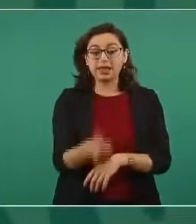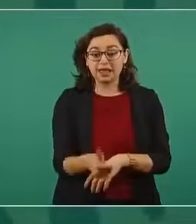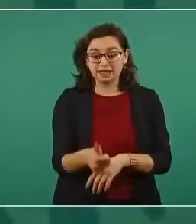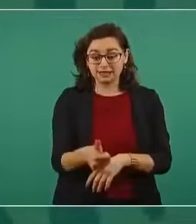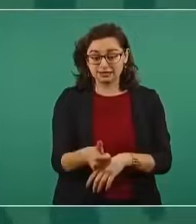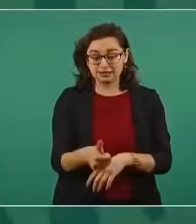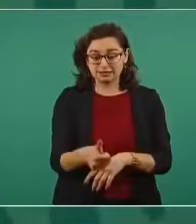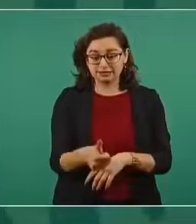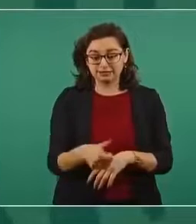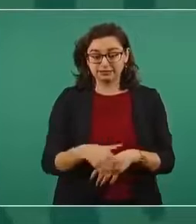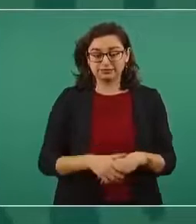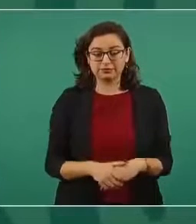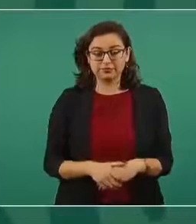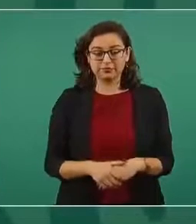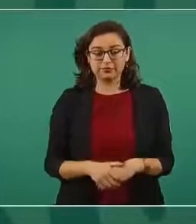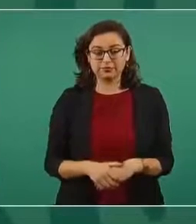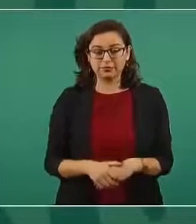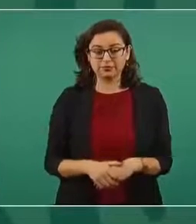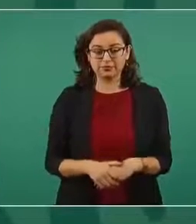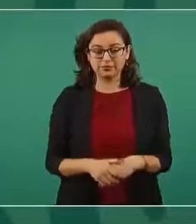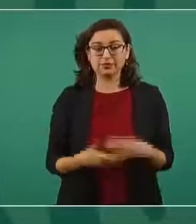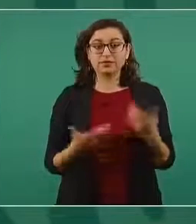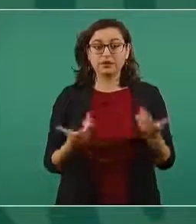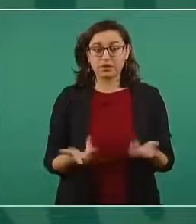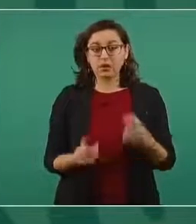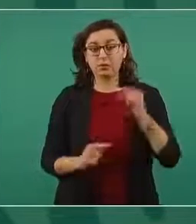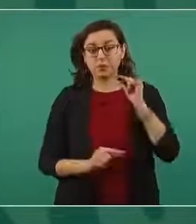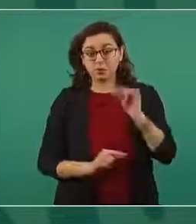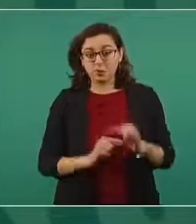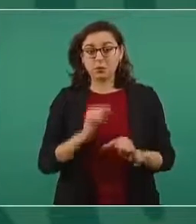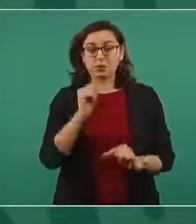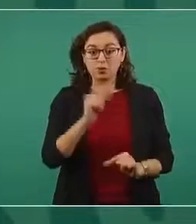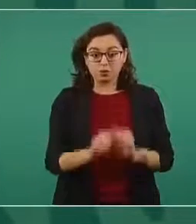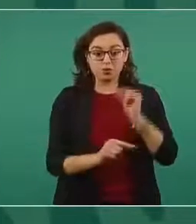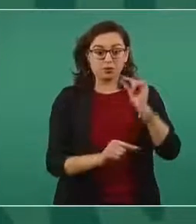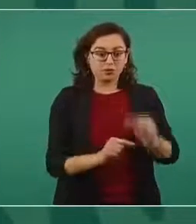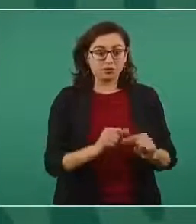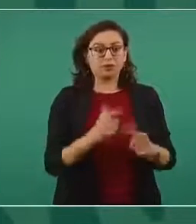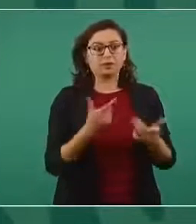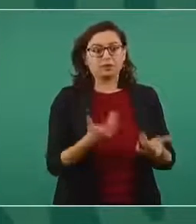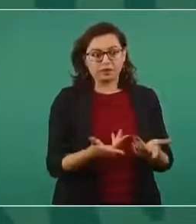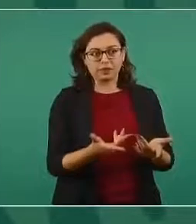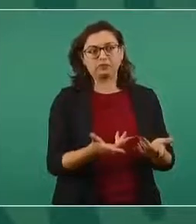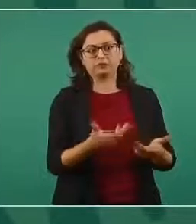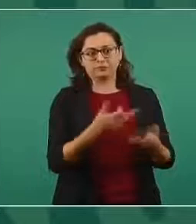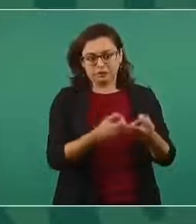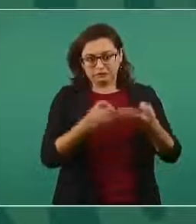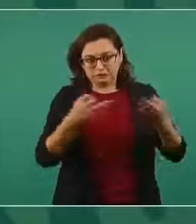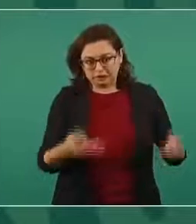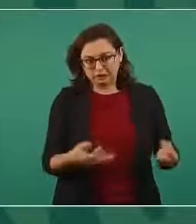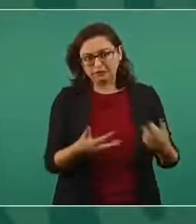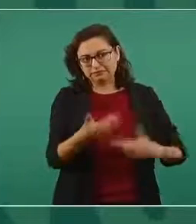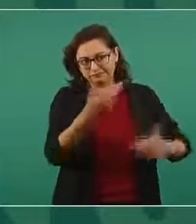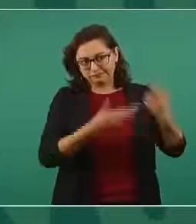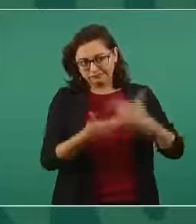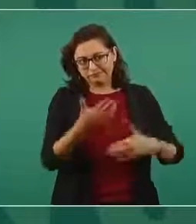y poco a poco se van recuperando por ese